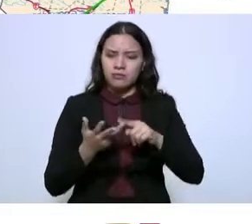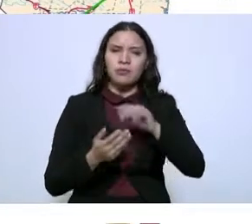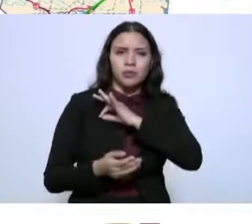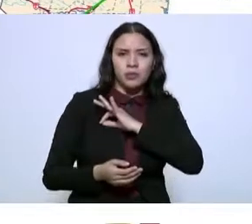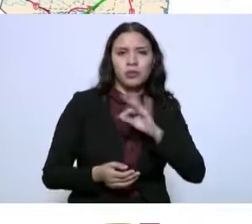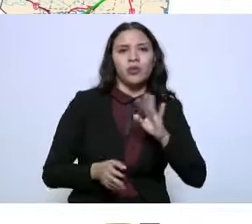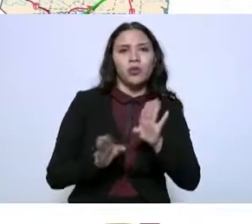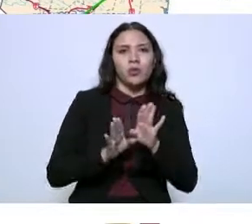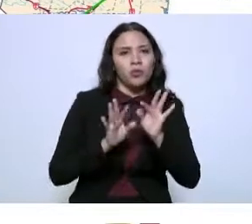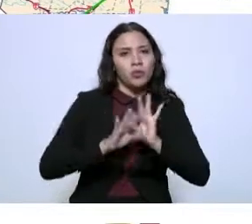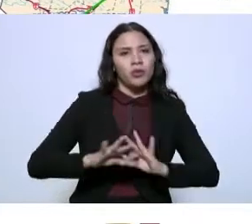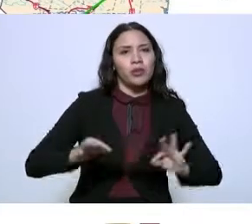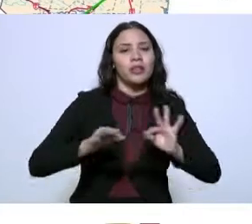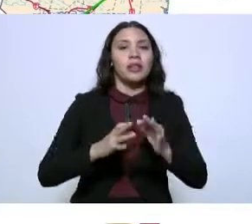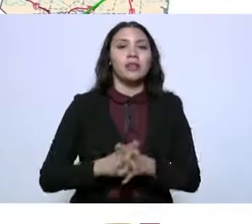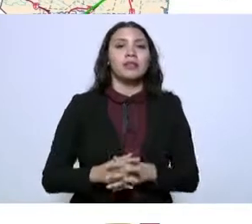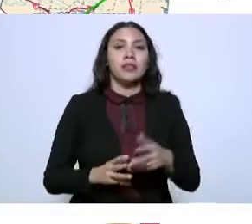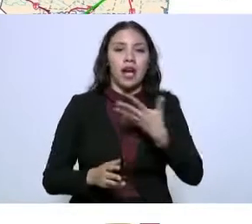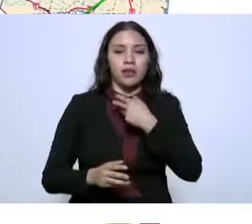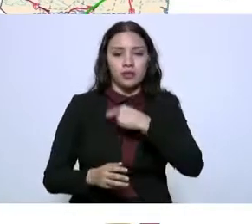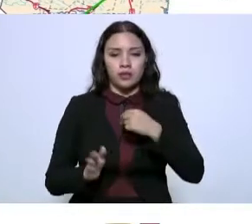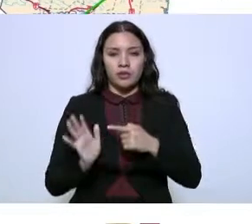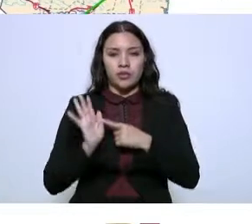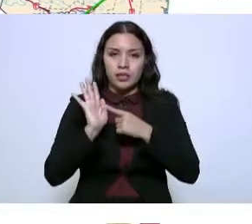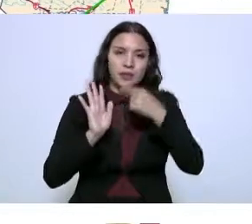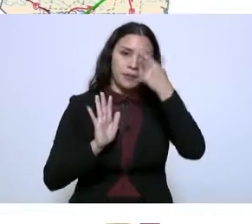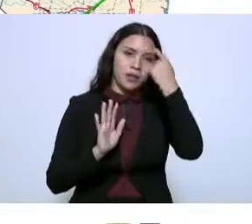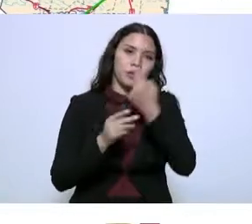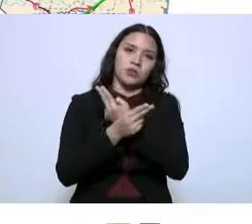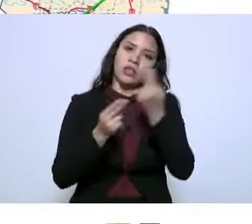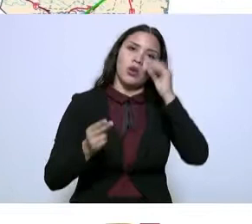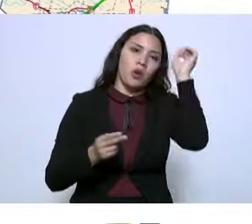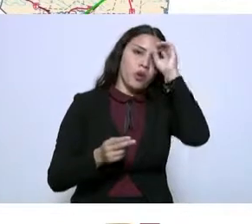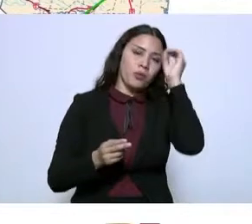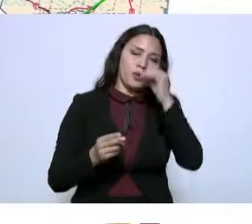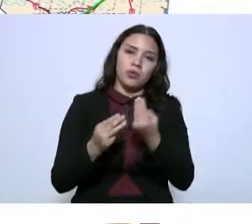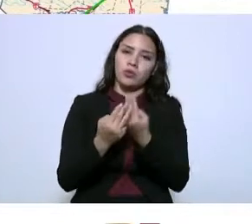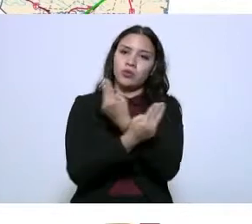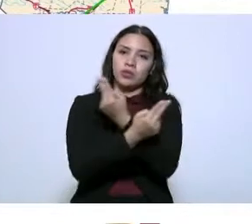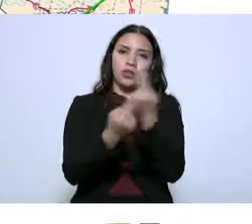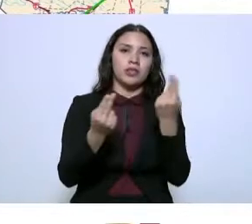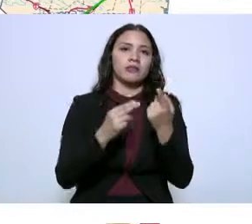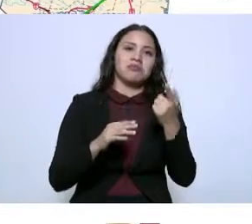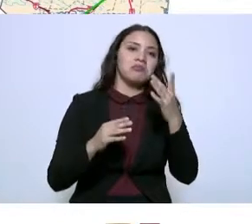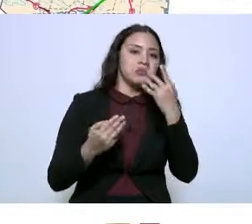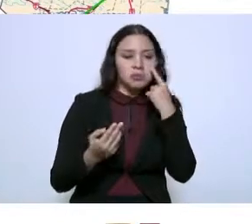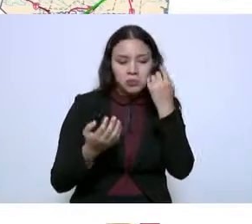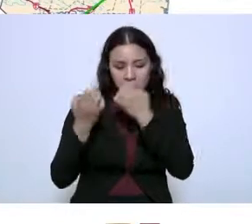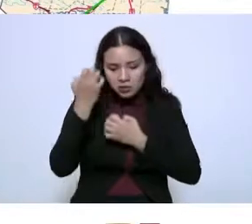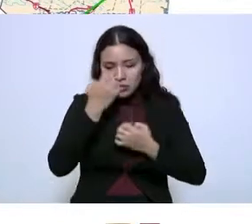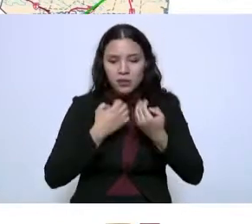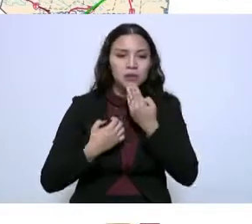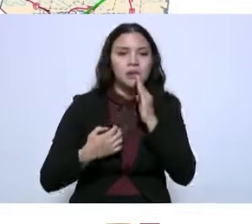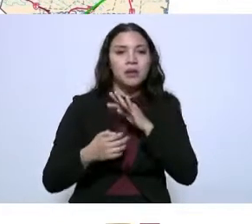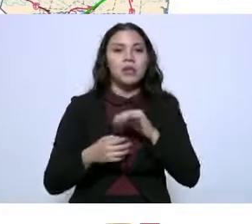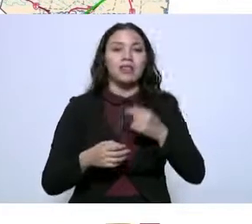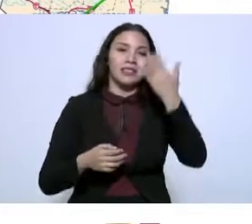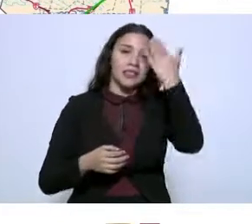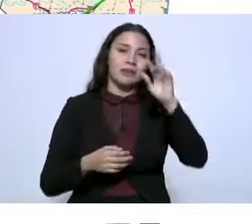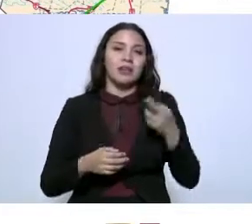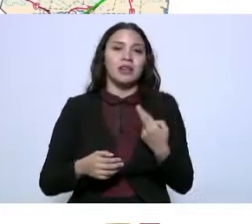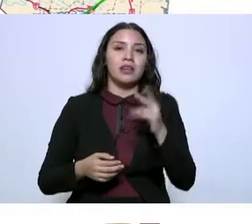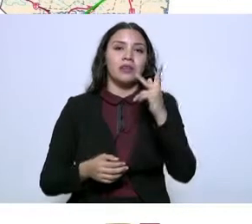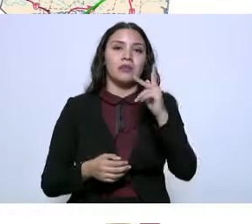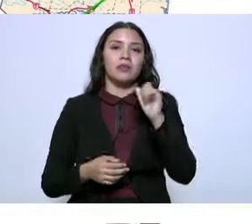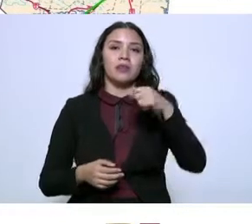que aquí expresamos y que están a consideración de la mesa de trabajo. Sabemos que el río Pánuco